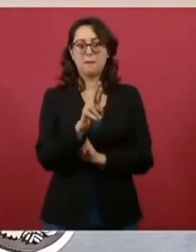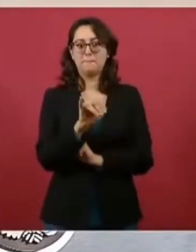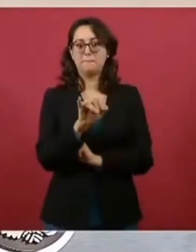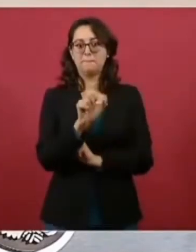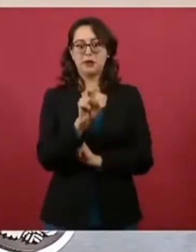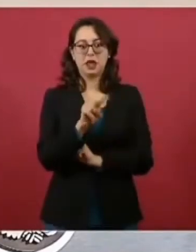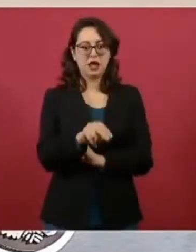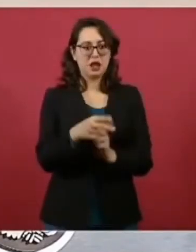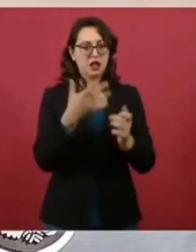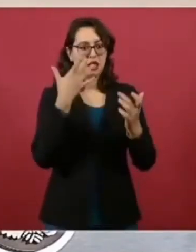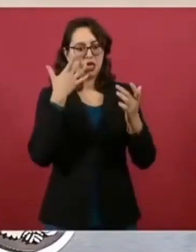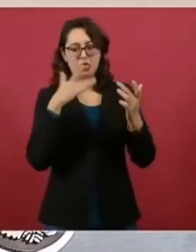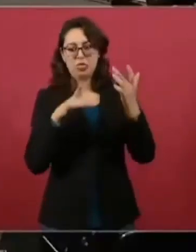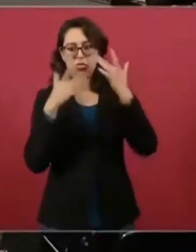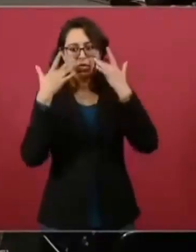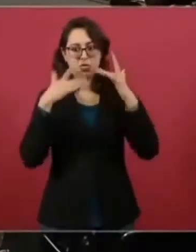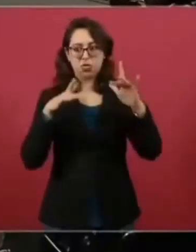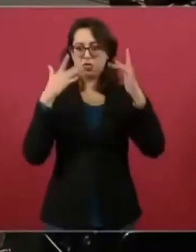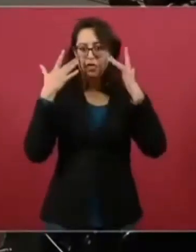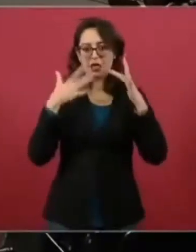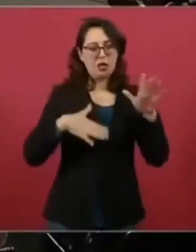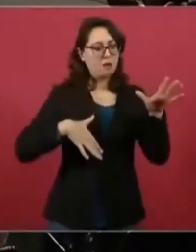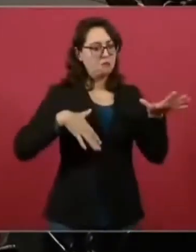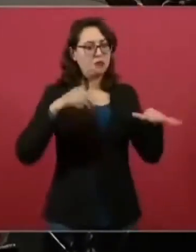unos por una razón, otros por otra,